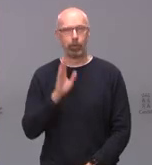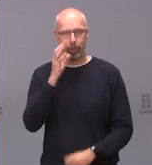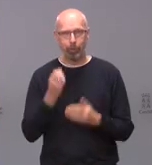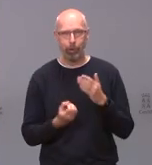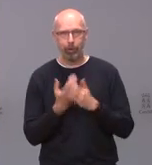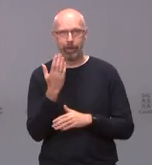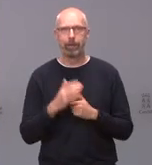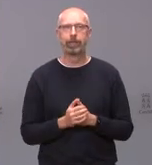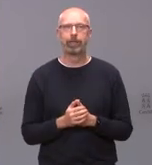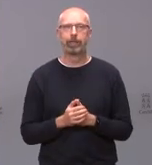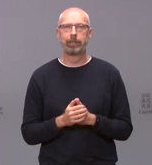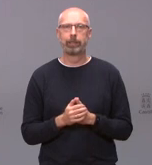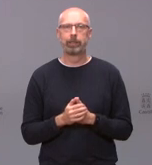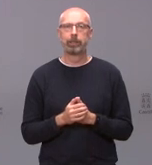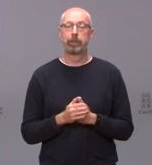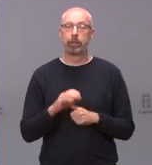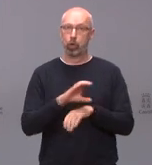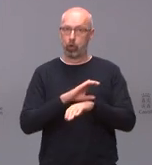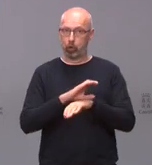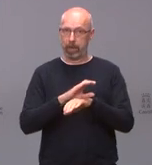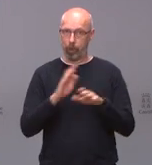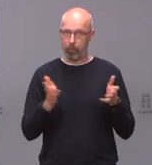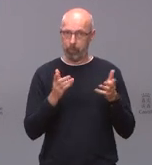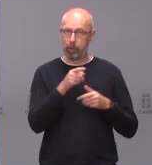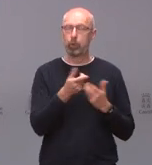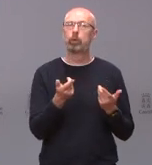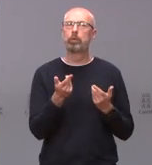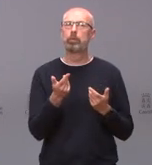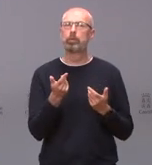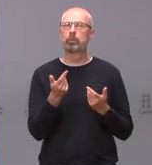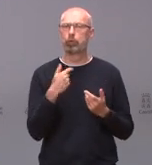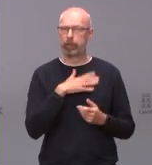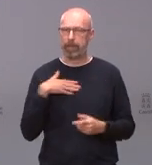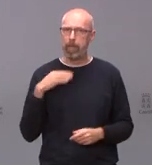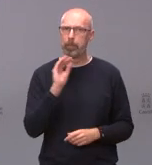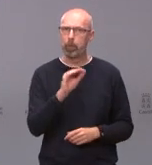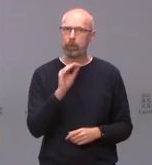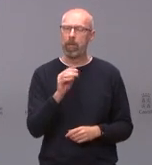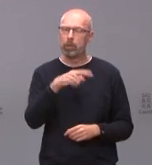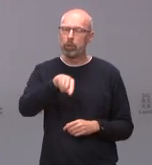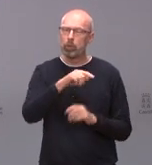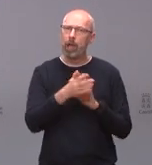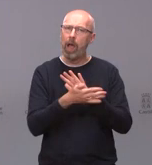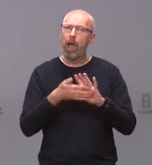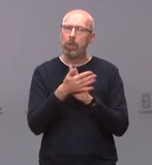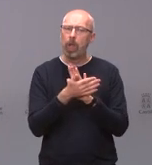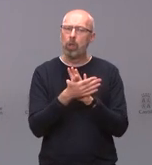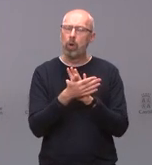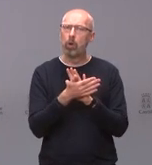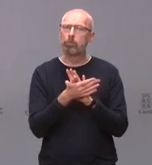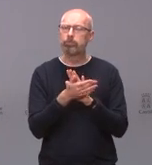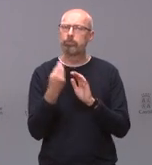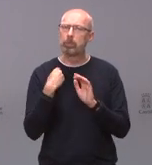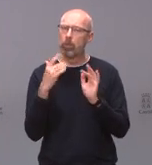vicepresidente consejero de Fomento al vicepresidente le quería preguntar si han hablado ustedes con los responsables